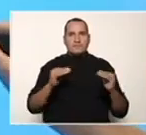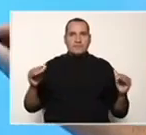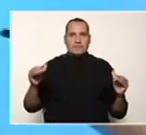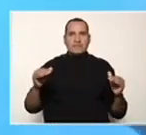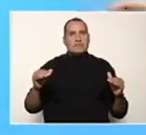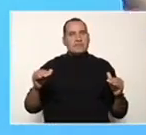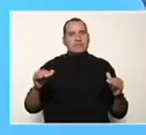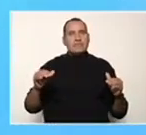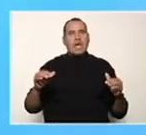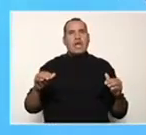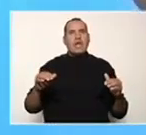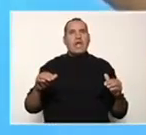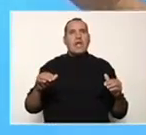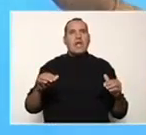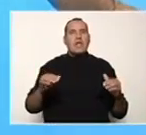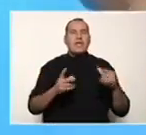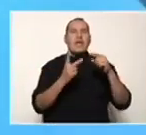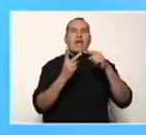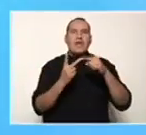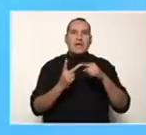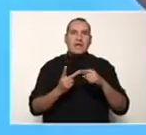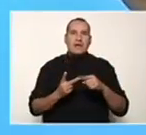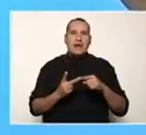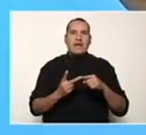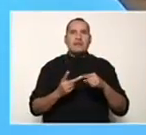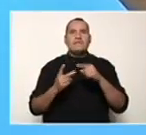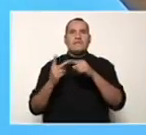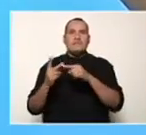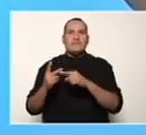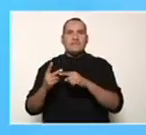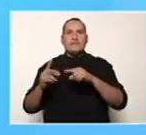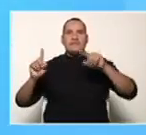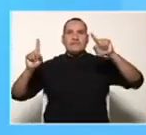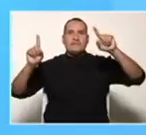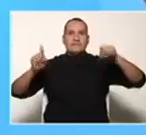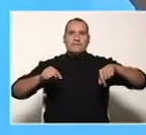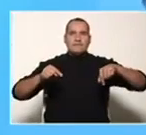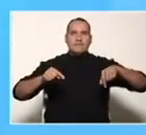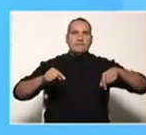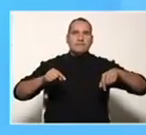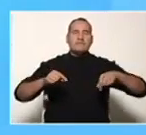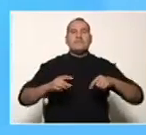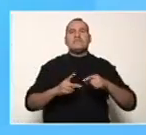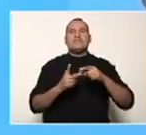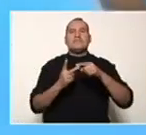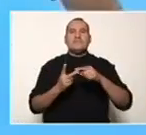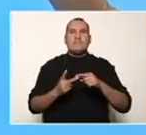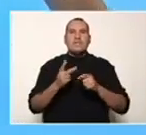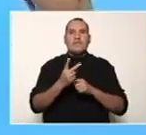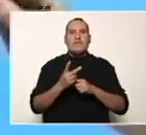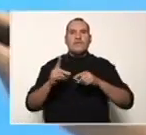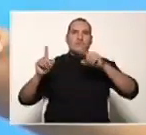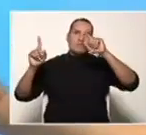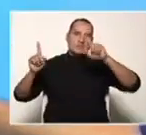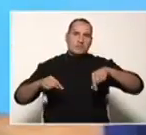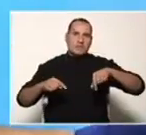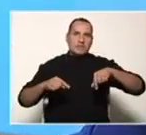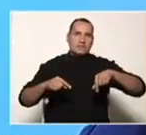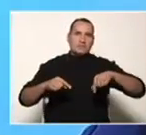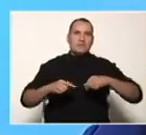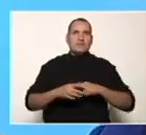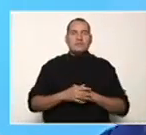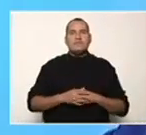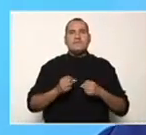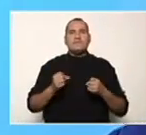Dividido entre, esta raíz se va con este cuadrado y esta raíz se va con este cuadrado y los